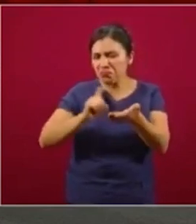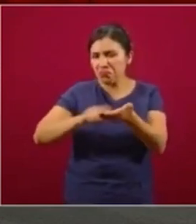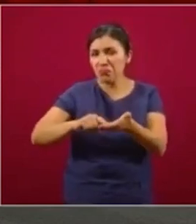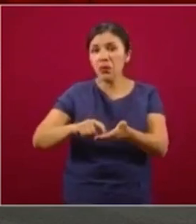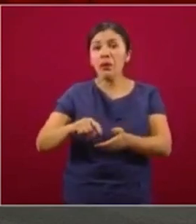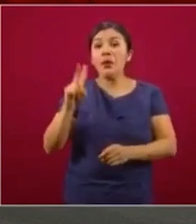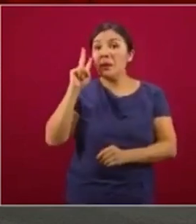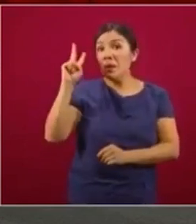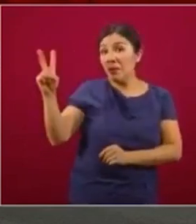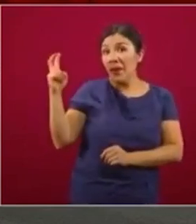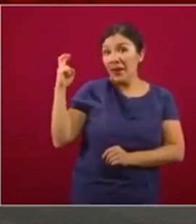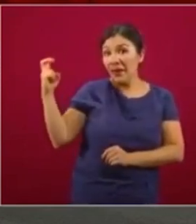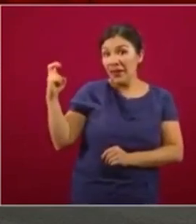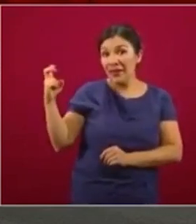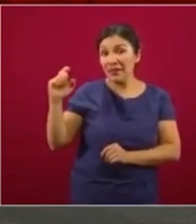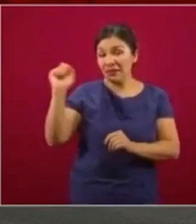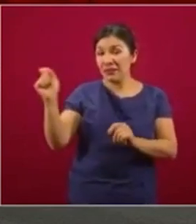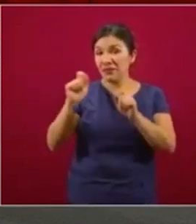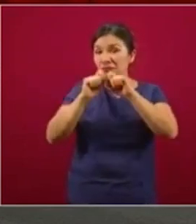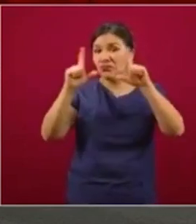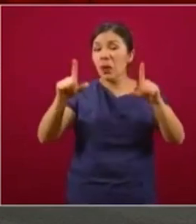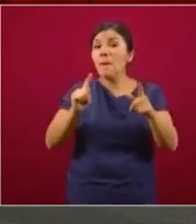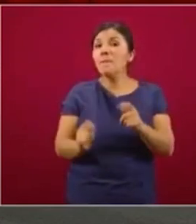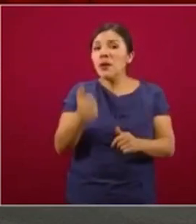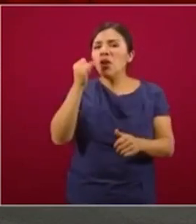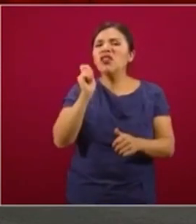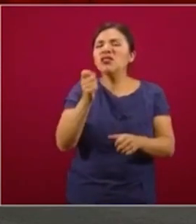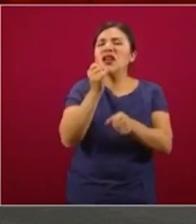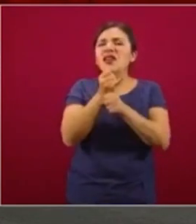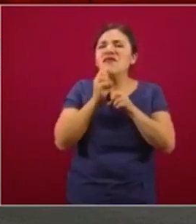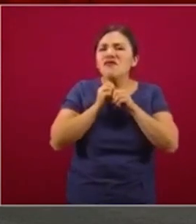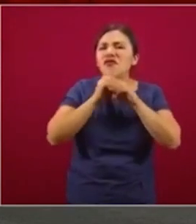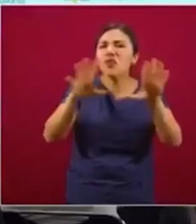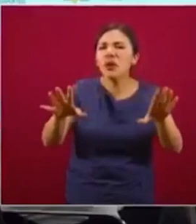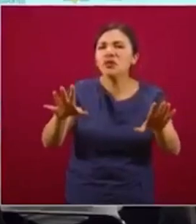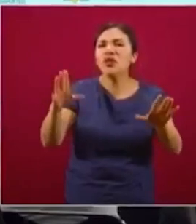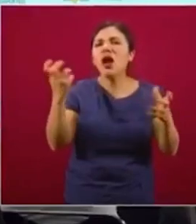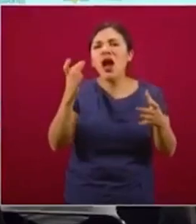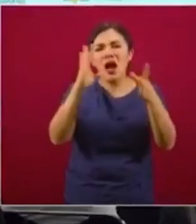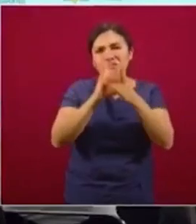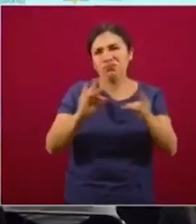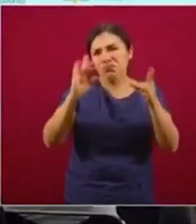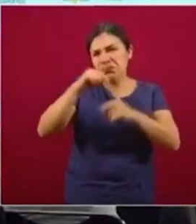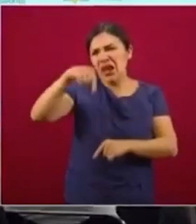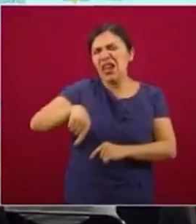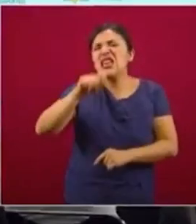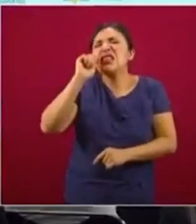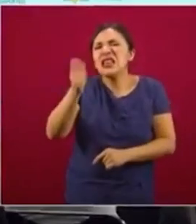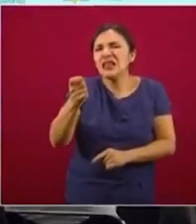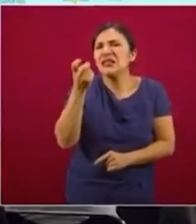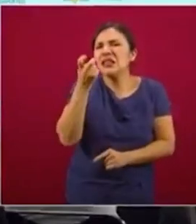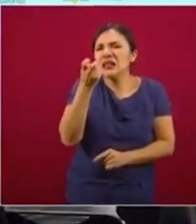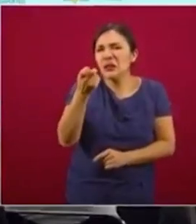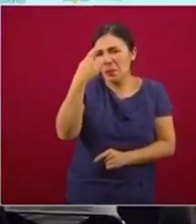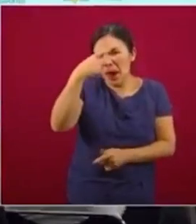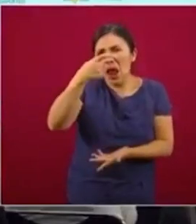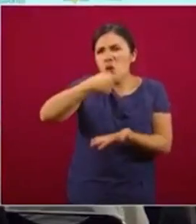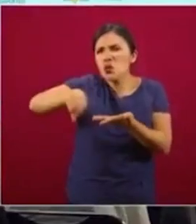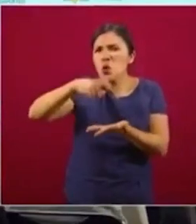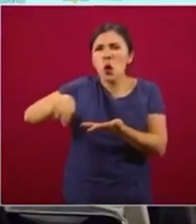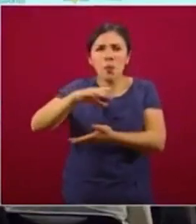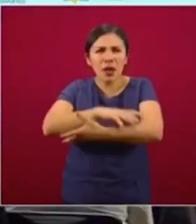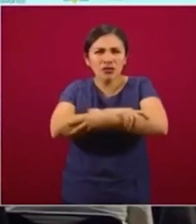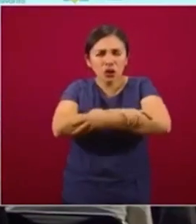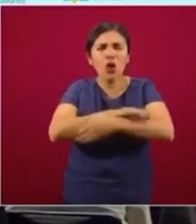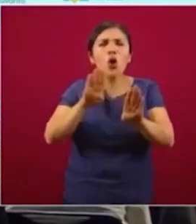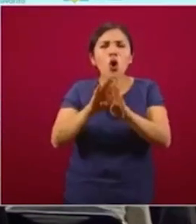mostraré en la pantalla inicialmente información que hemos explicado aquí sobre a qué nos referimos primero con Compra Solidaria y